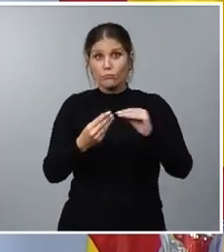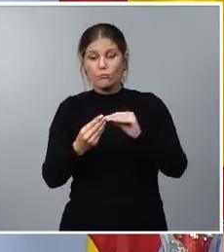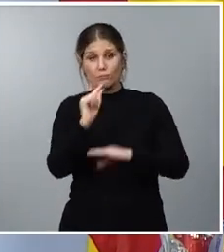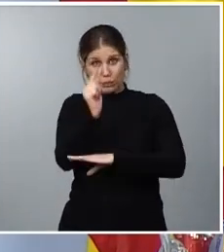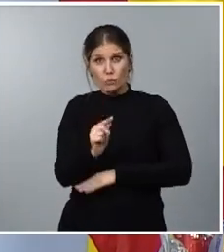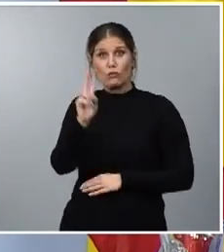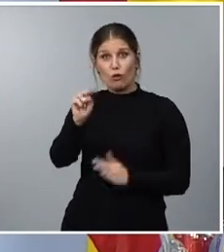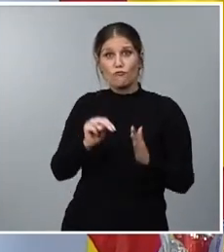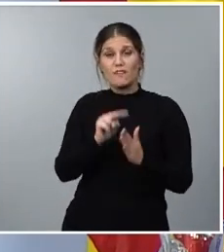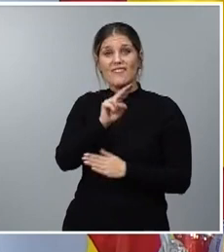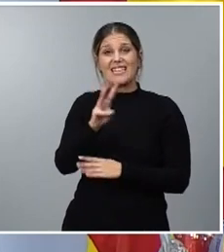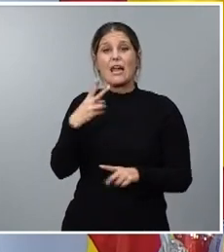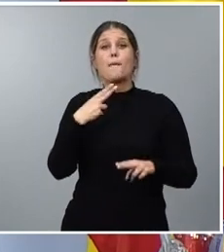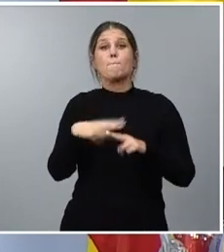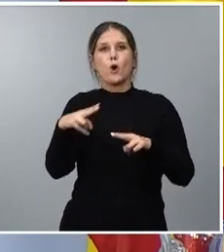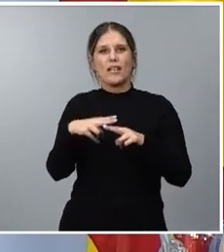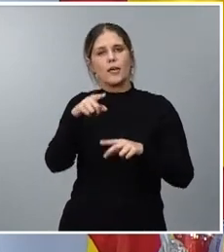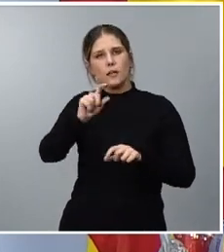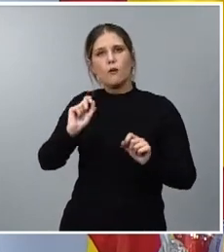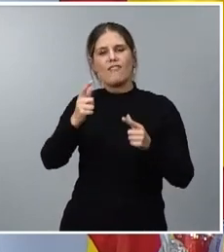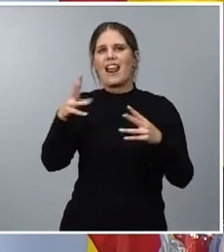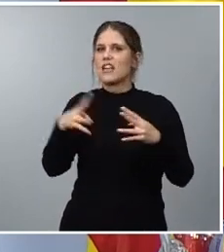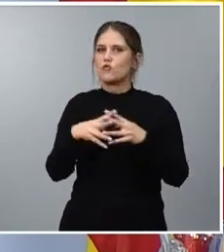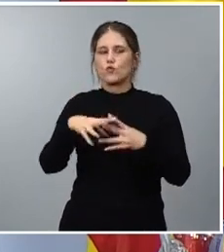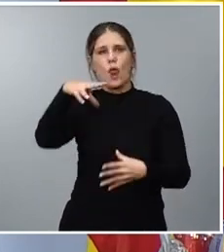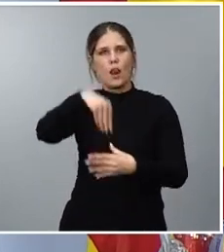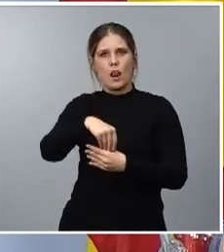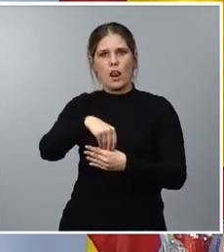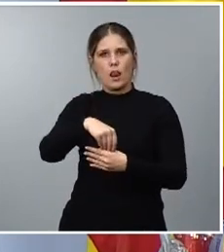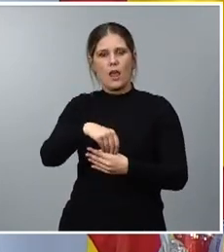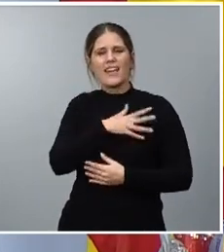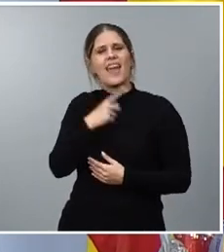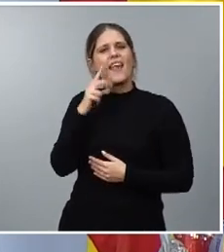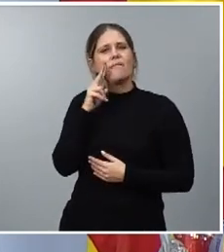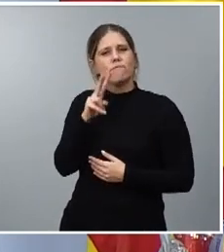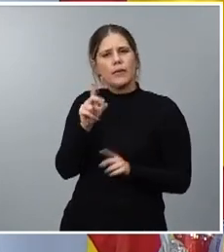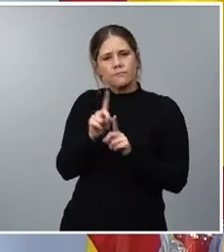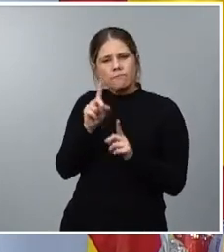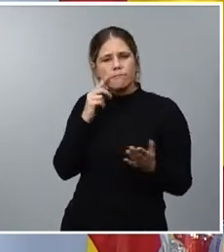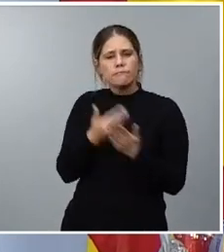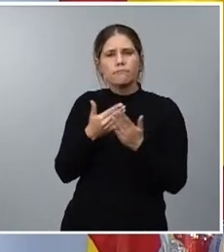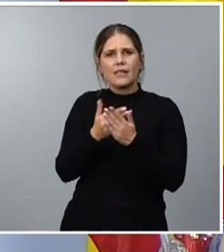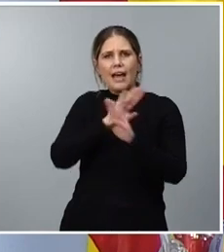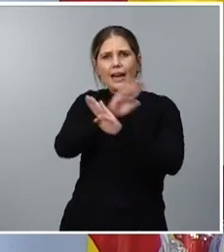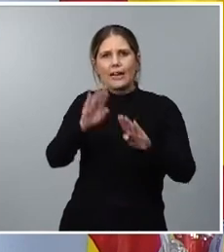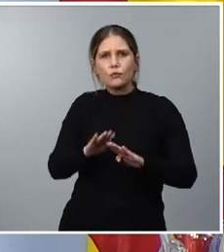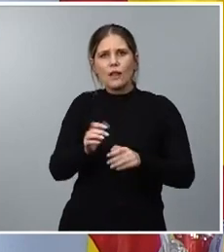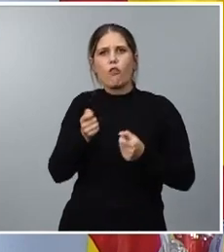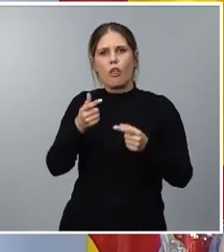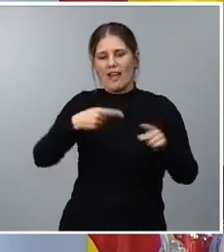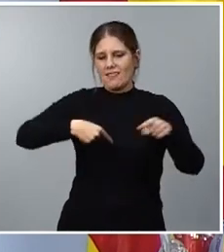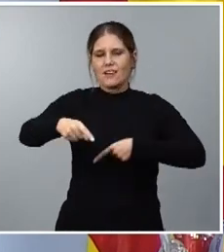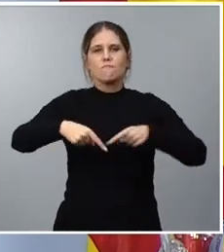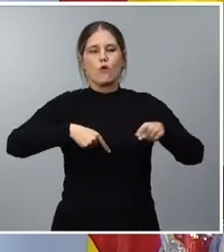esta política en estructural y queremos también ver los resultados concretos que aporta el transporte público para